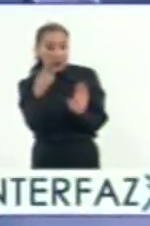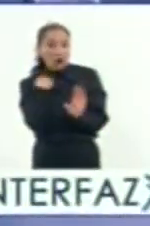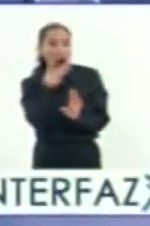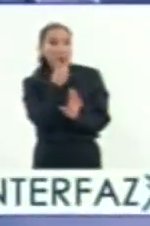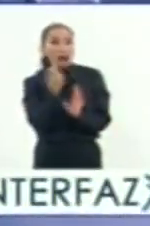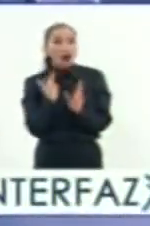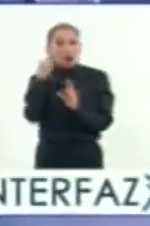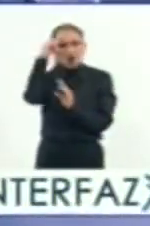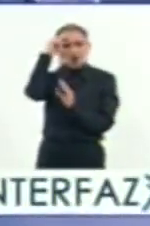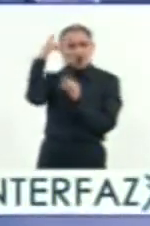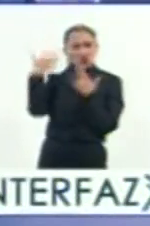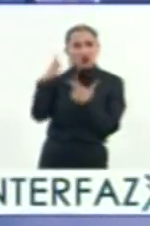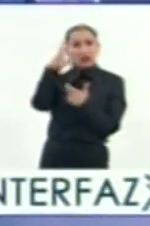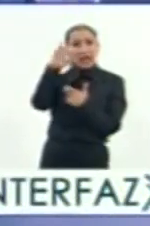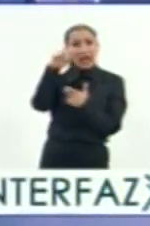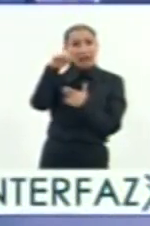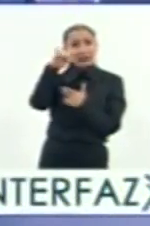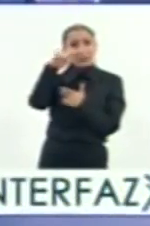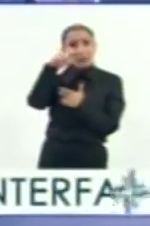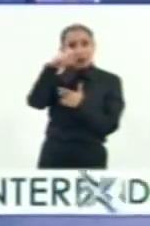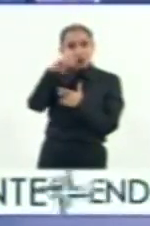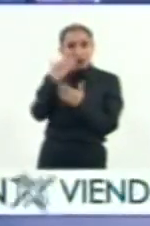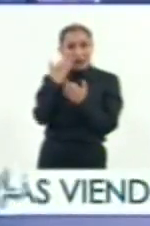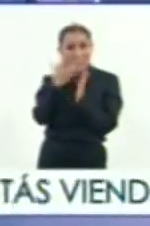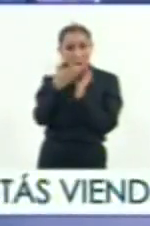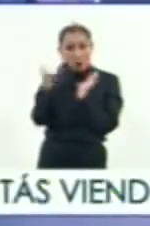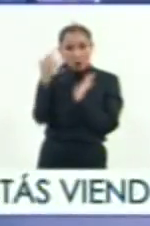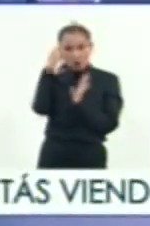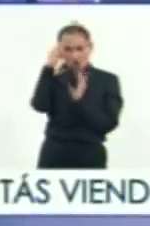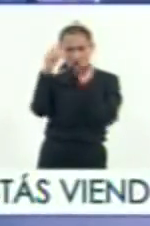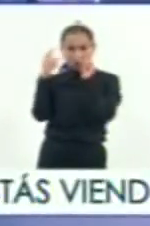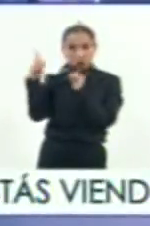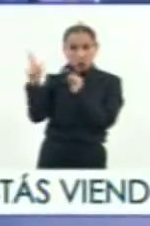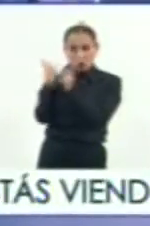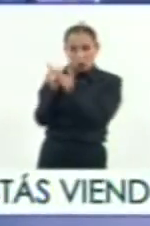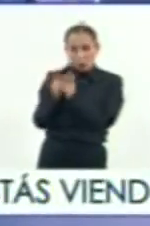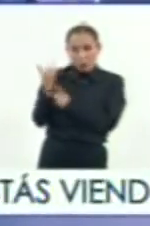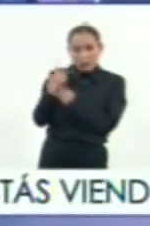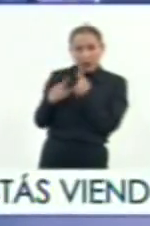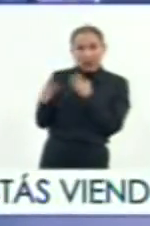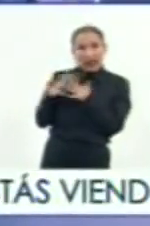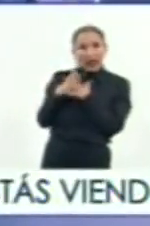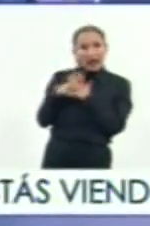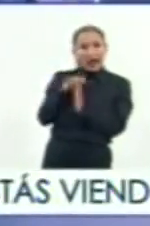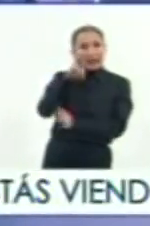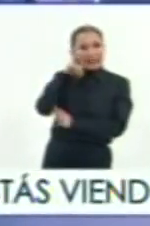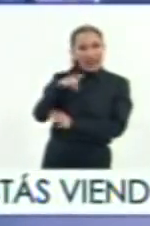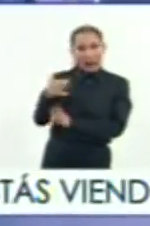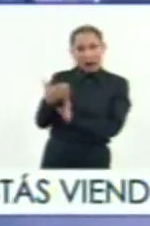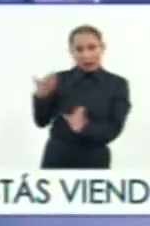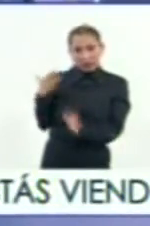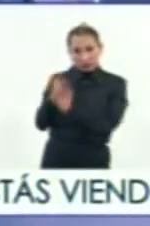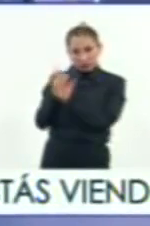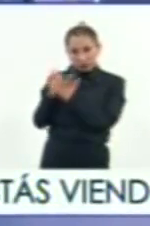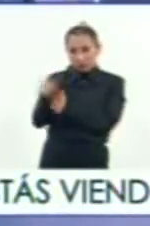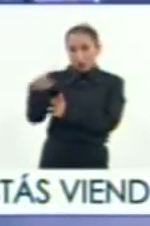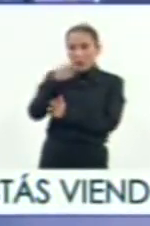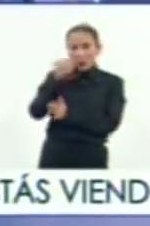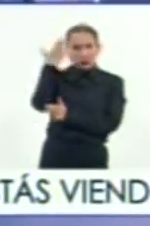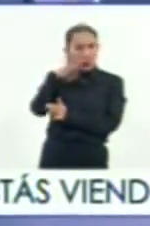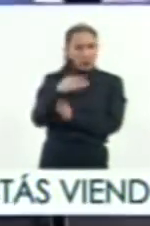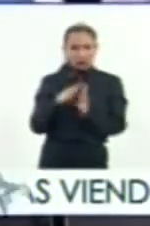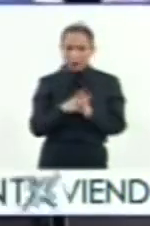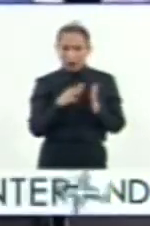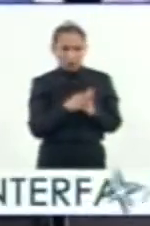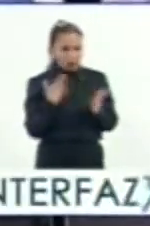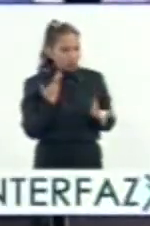un hombre del renacimiento, es un hombre con una visión muy interesante. Varias de sus tropas venían de la guerra en Italia. sea, eran hombres de guerra,